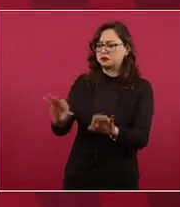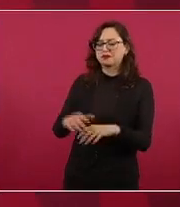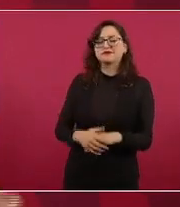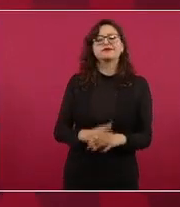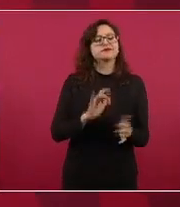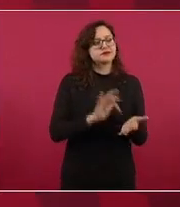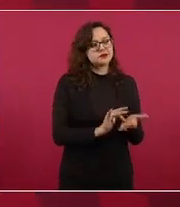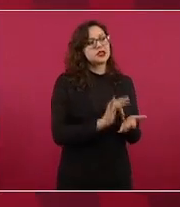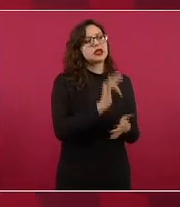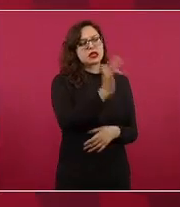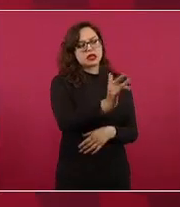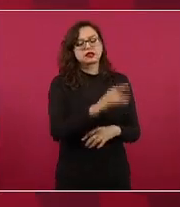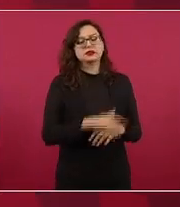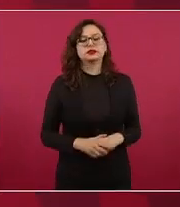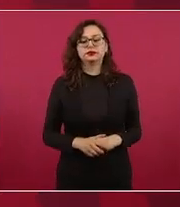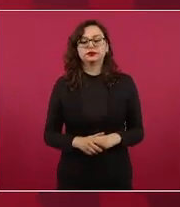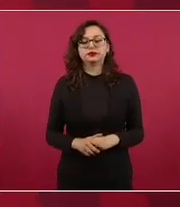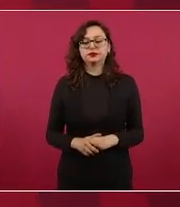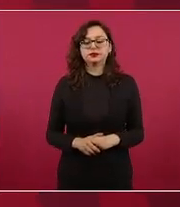receta